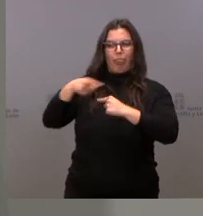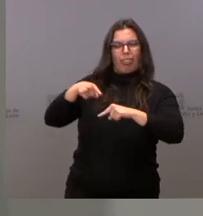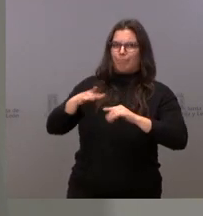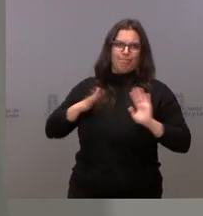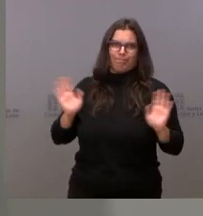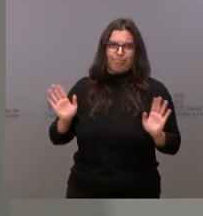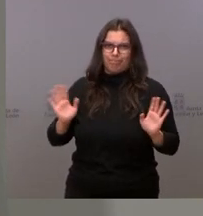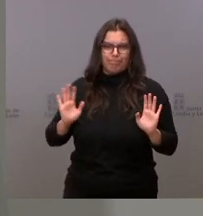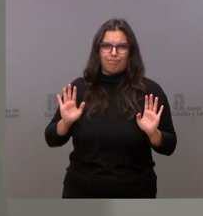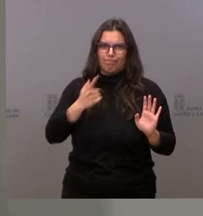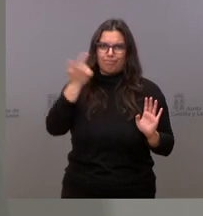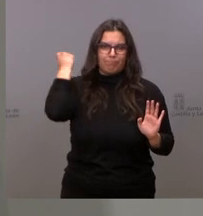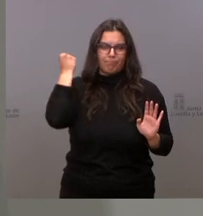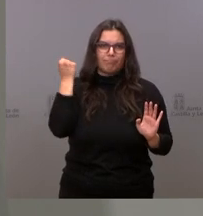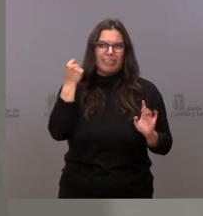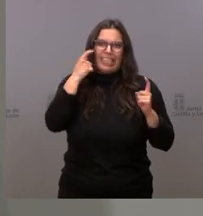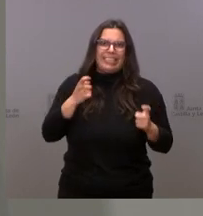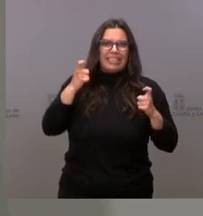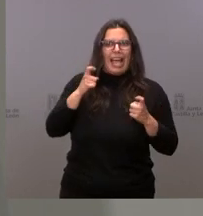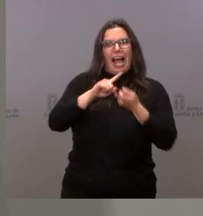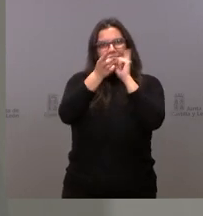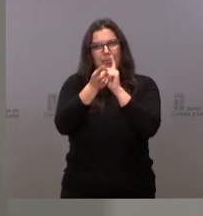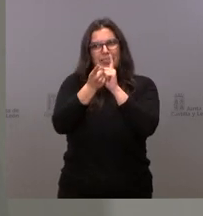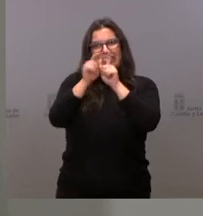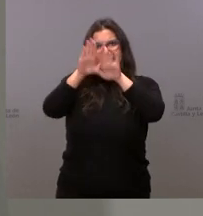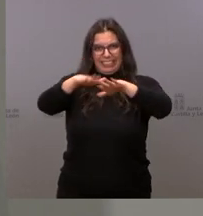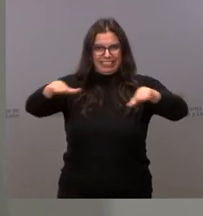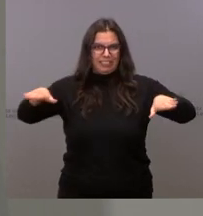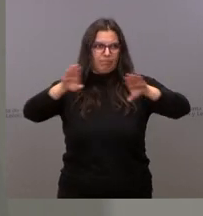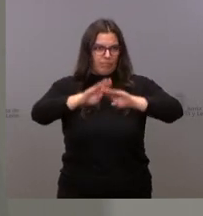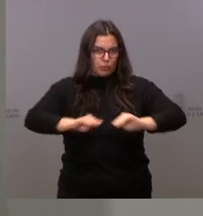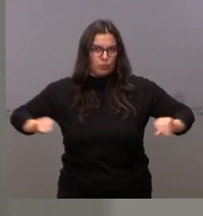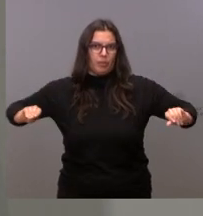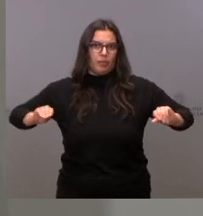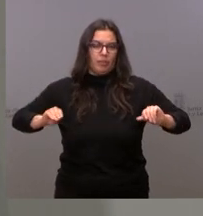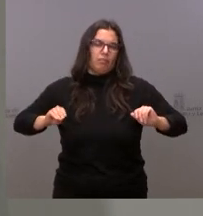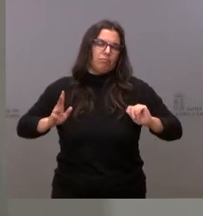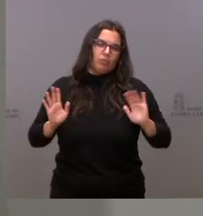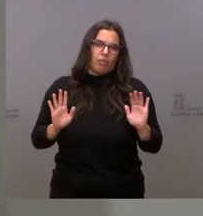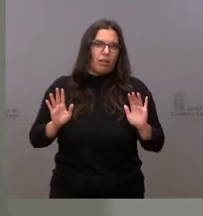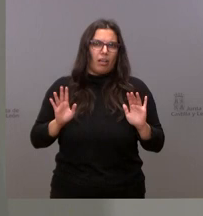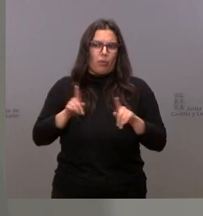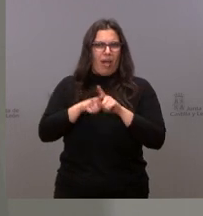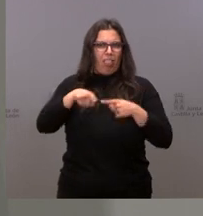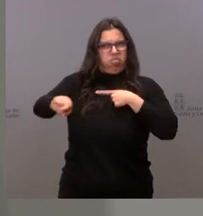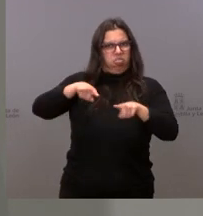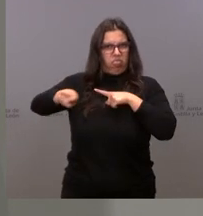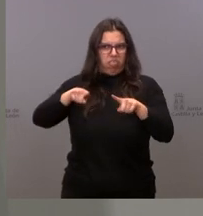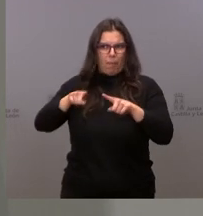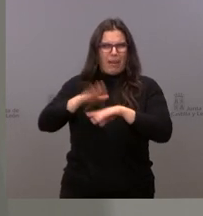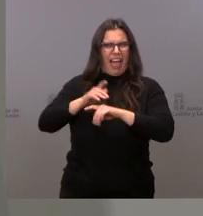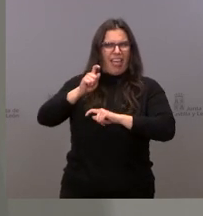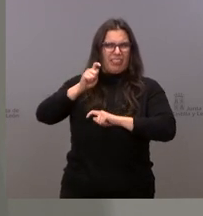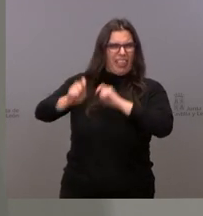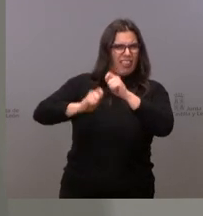cosa. Yo creo que lo que hay que intentar es todo lo contrario. Y no vamos a introducir ni un gramo de tensión